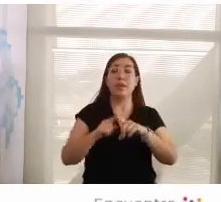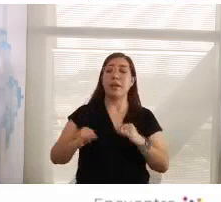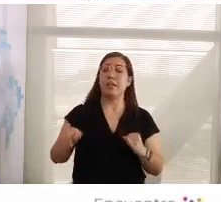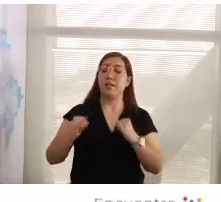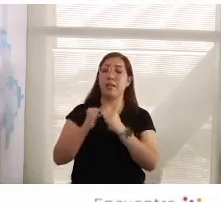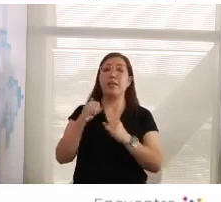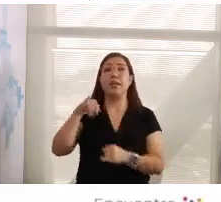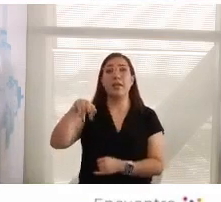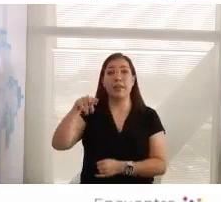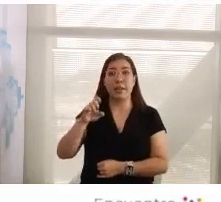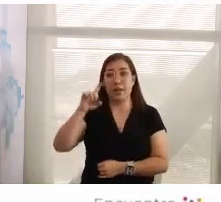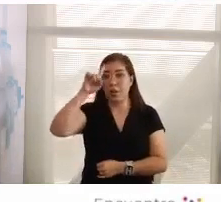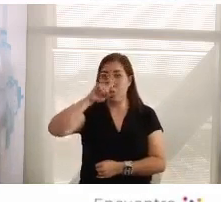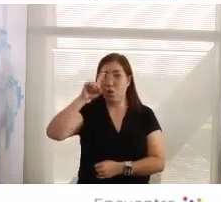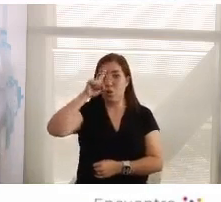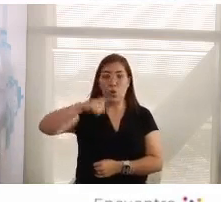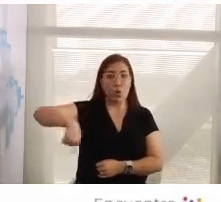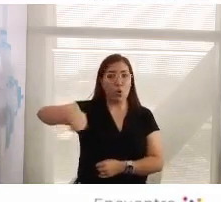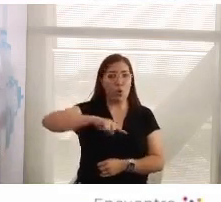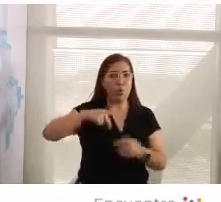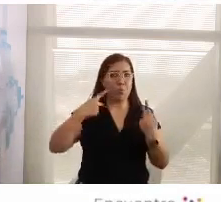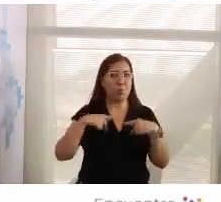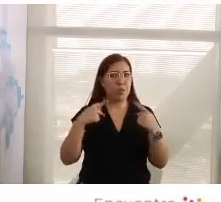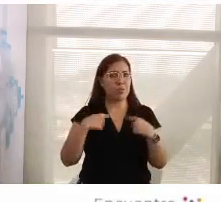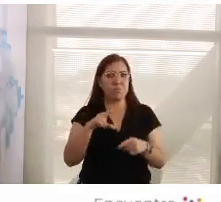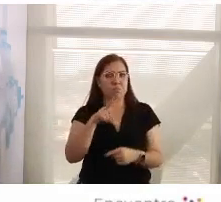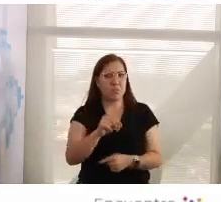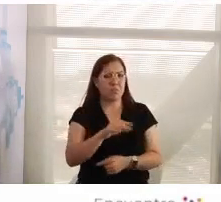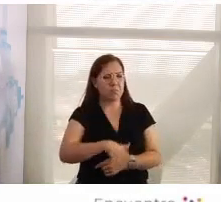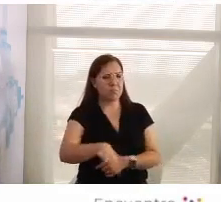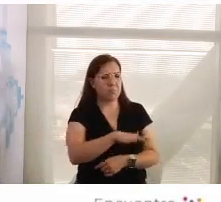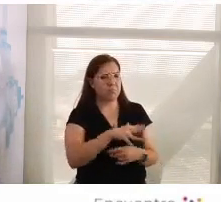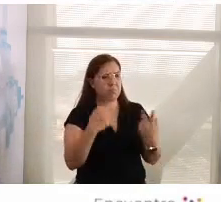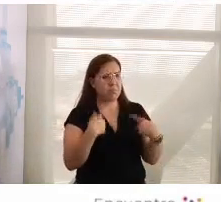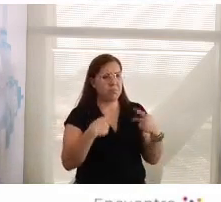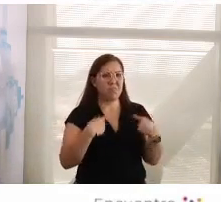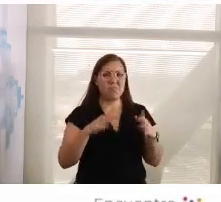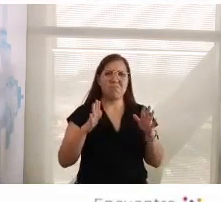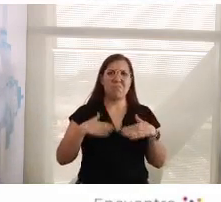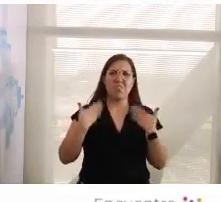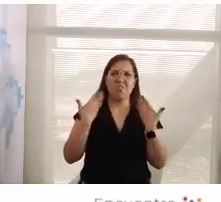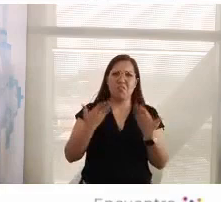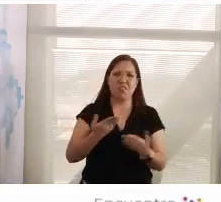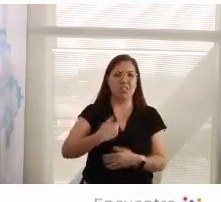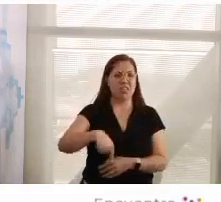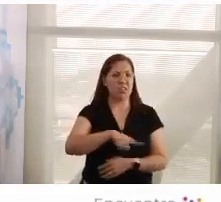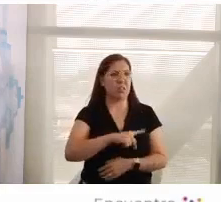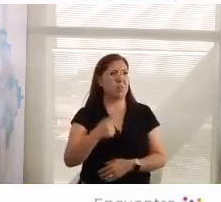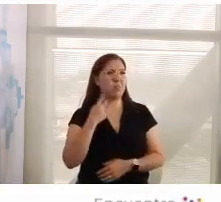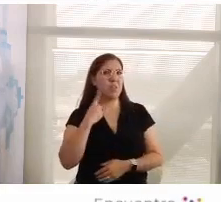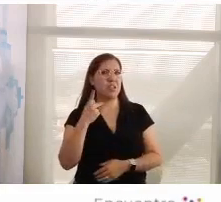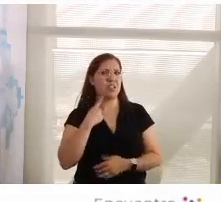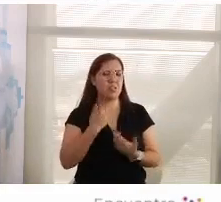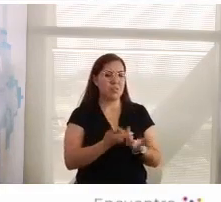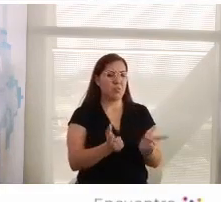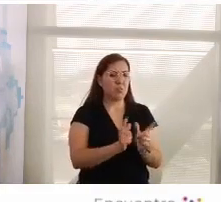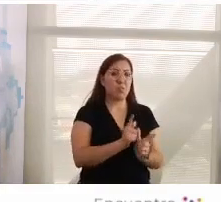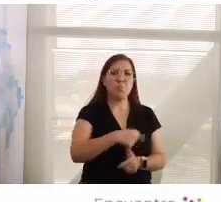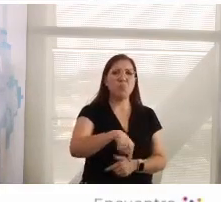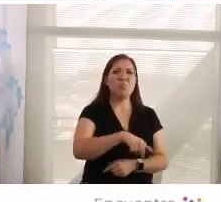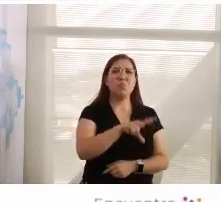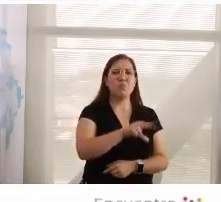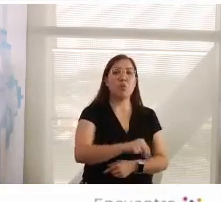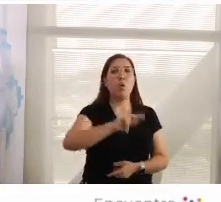No personas que le den confianza al conjunto de los partidos políticos y de los contendientes,